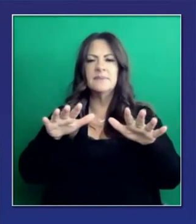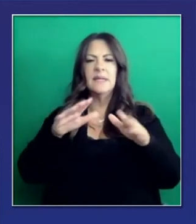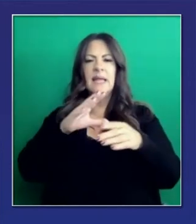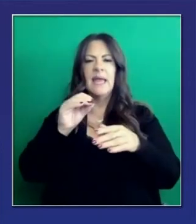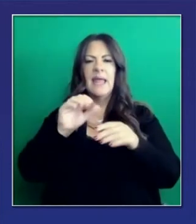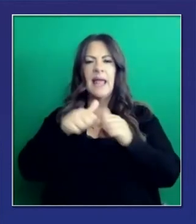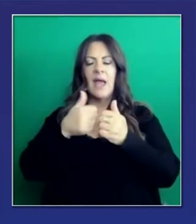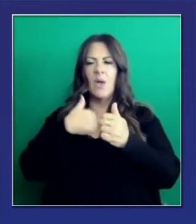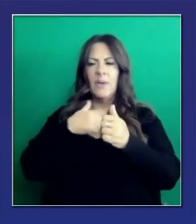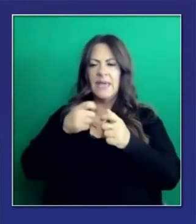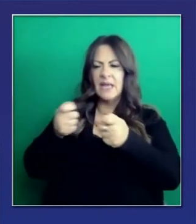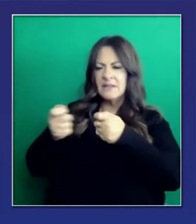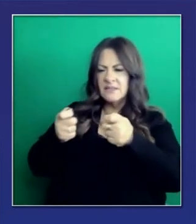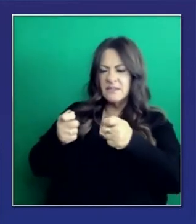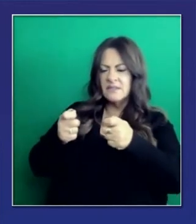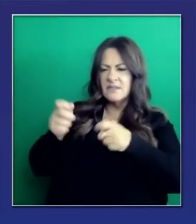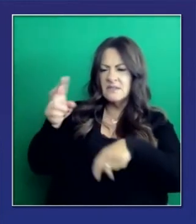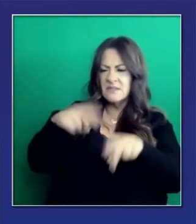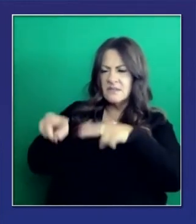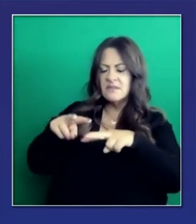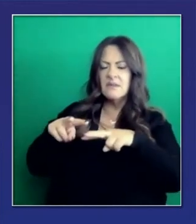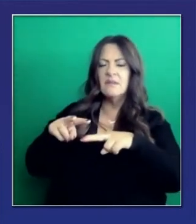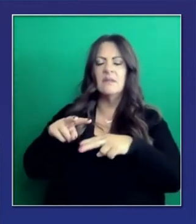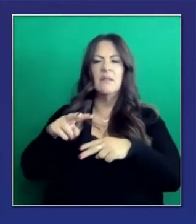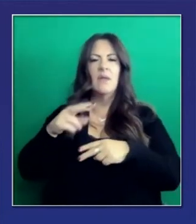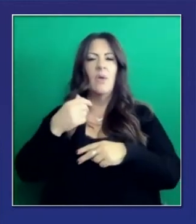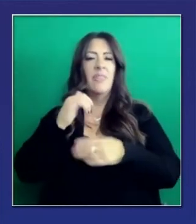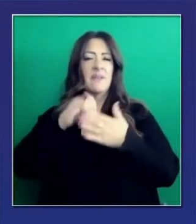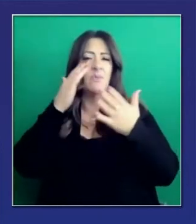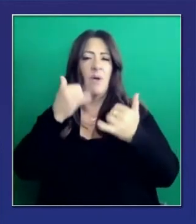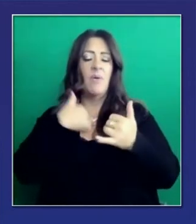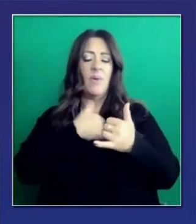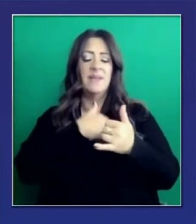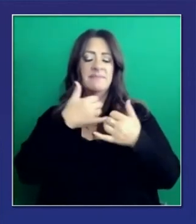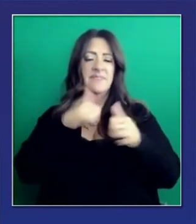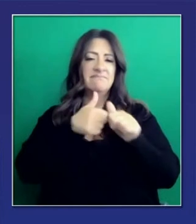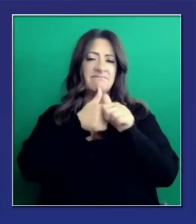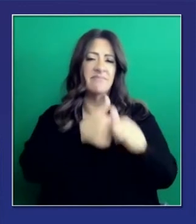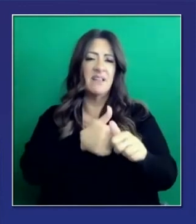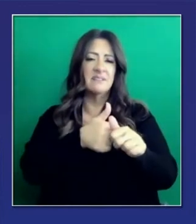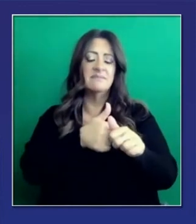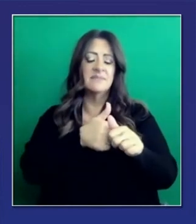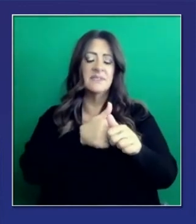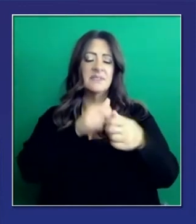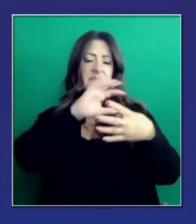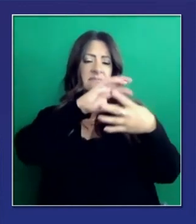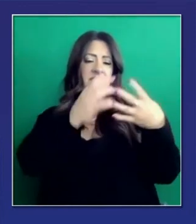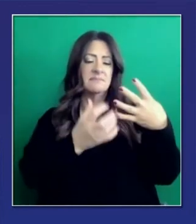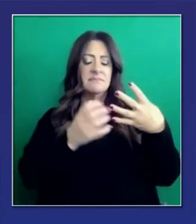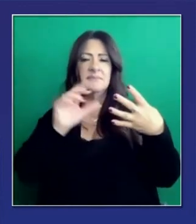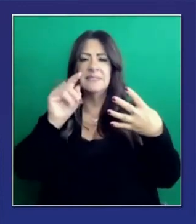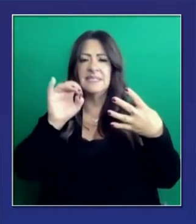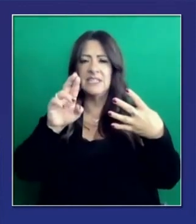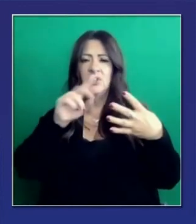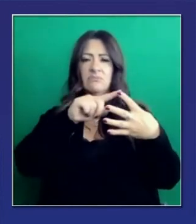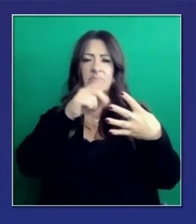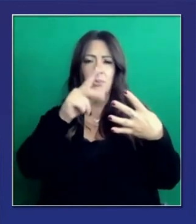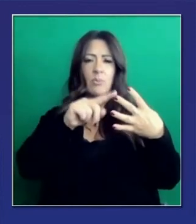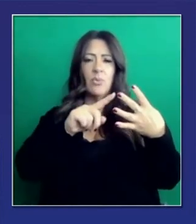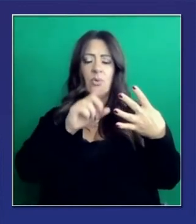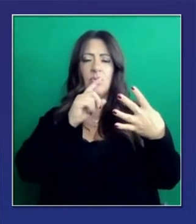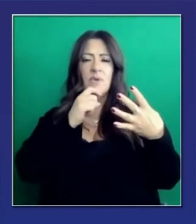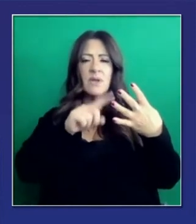utilizando el marco, el programa, la intervención de quedarse en casa a nivel regional para controlar